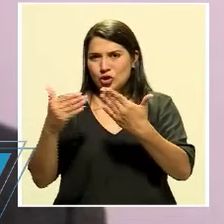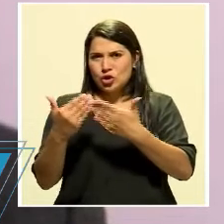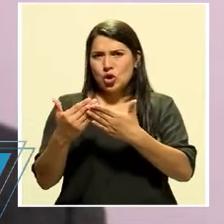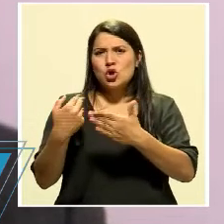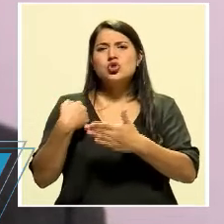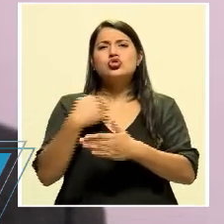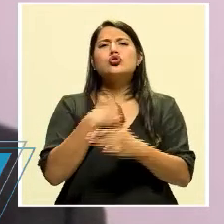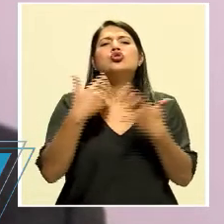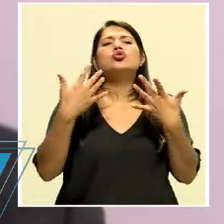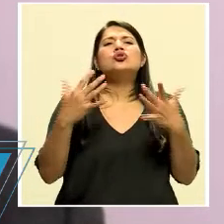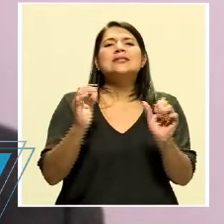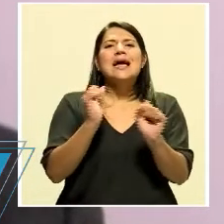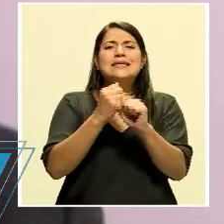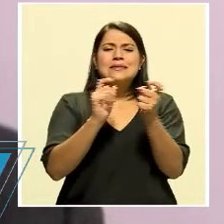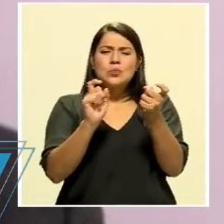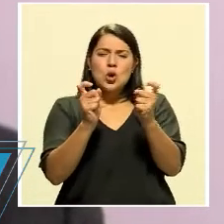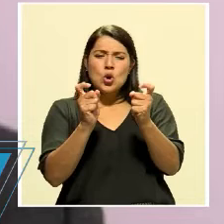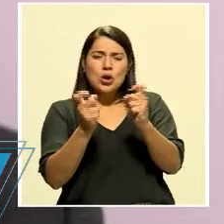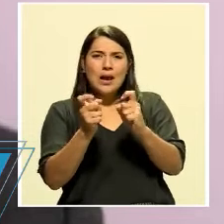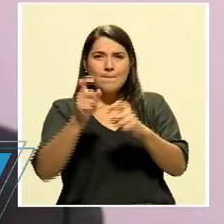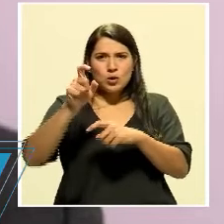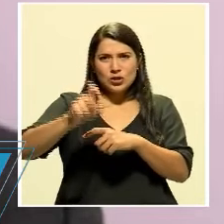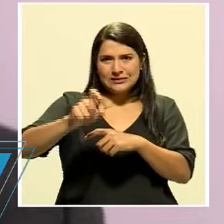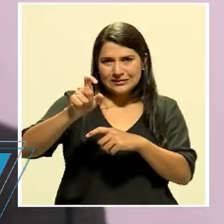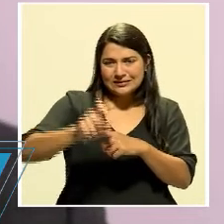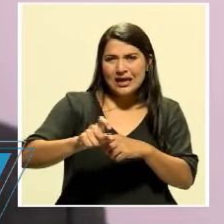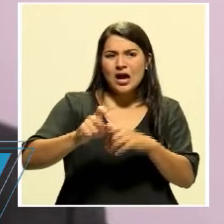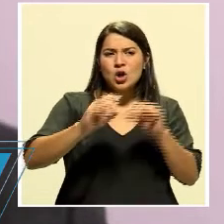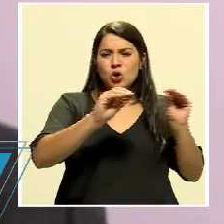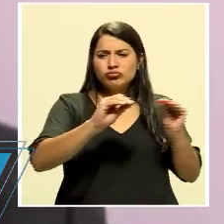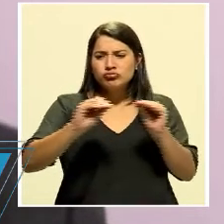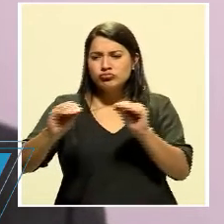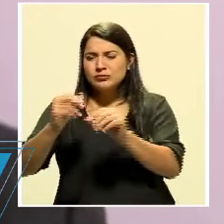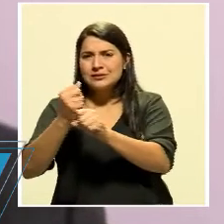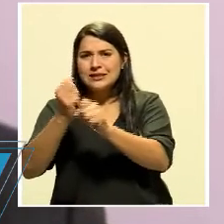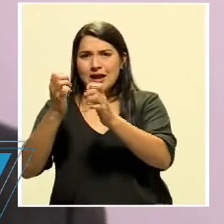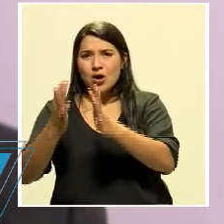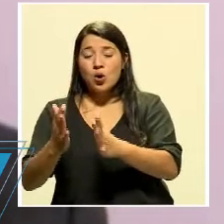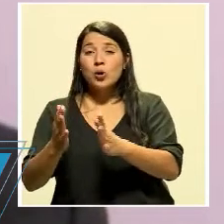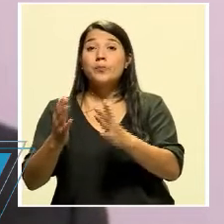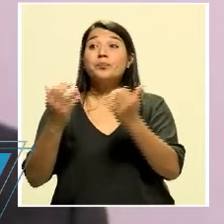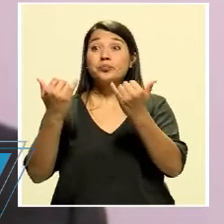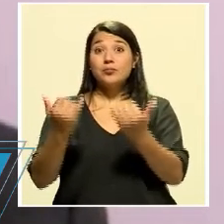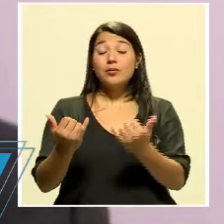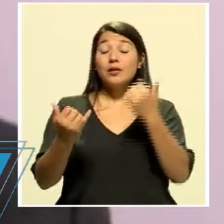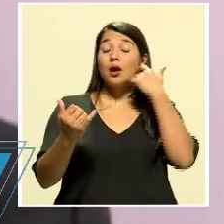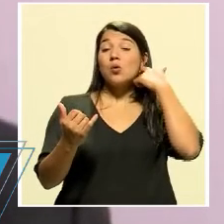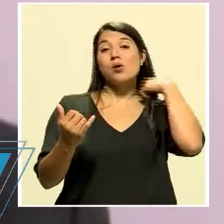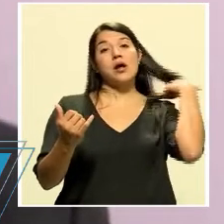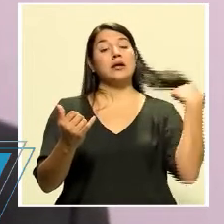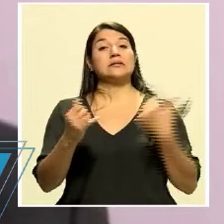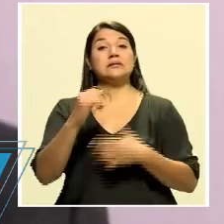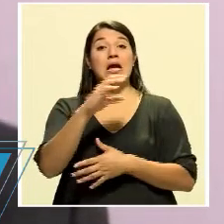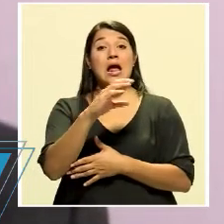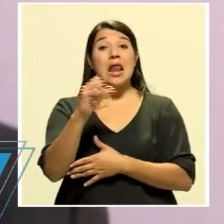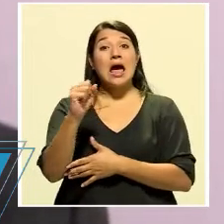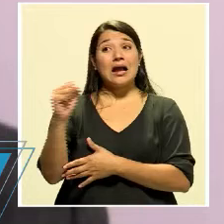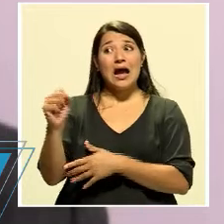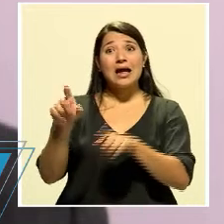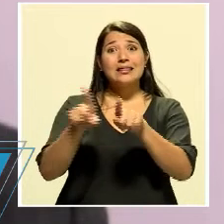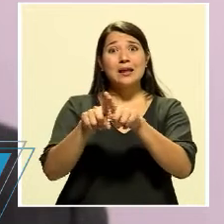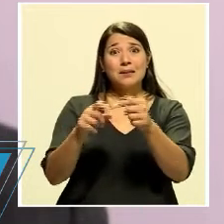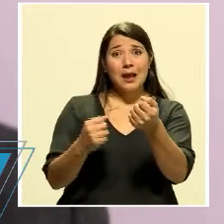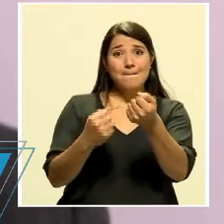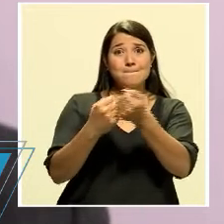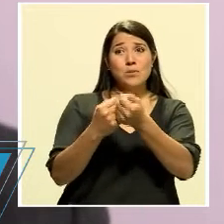direccionamiento del personal que trabaja en el nivel central, la caja de hecho de las contrataciones, obviamente ellos tienen mecanismos mucho más ágiles de